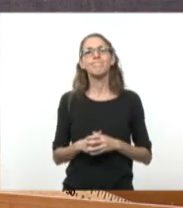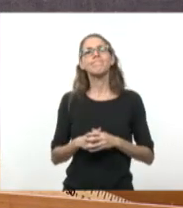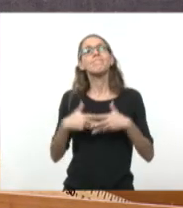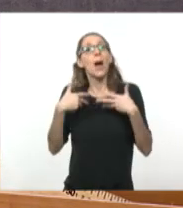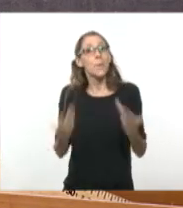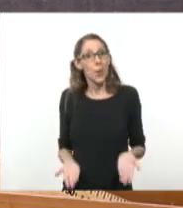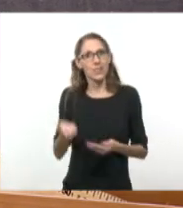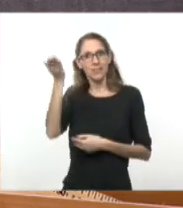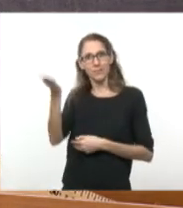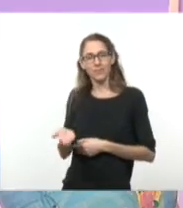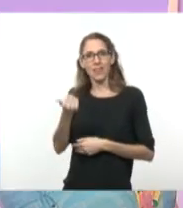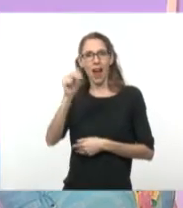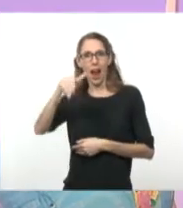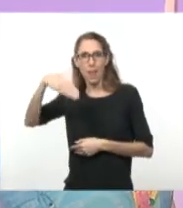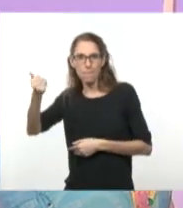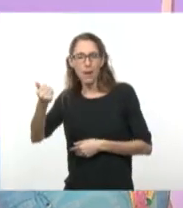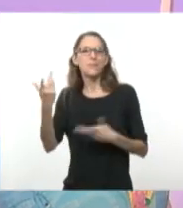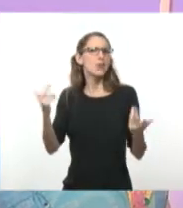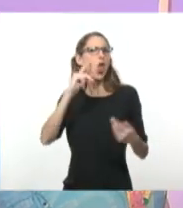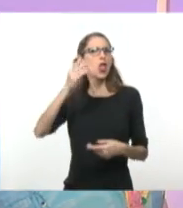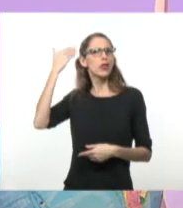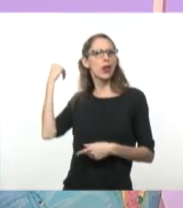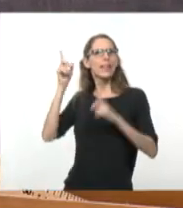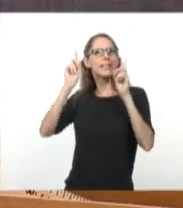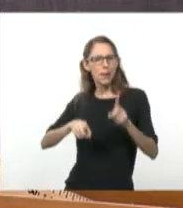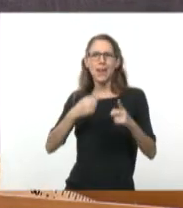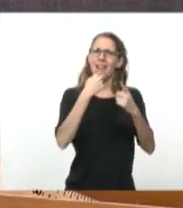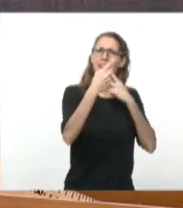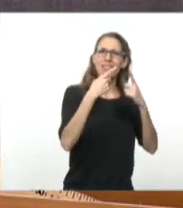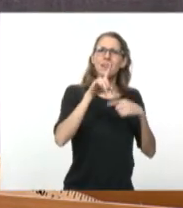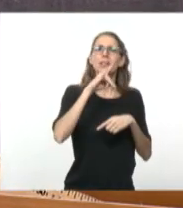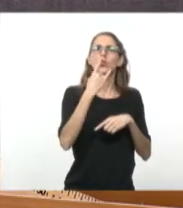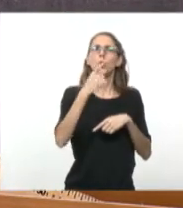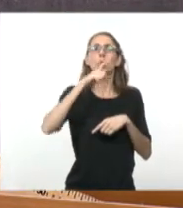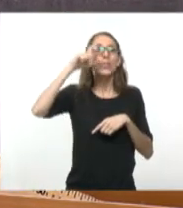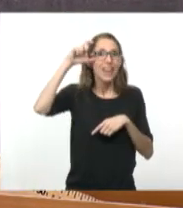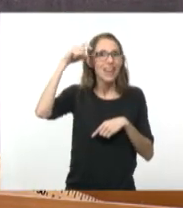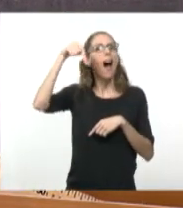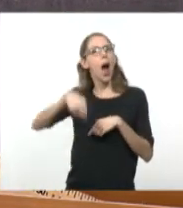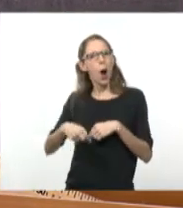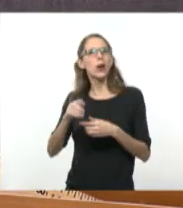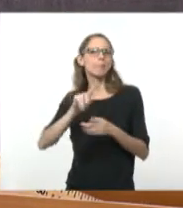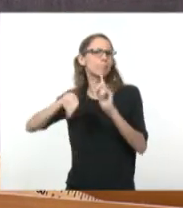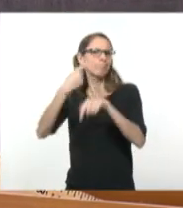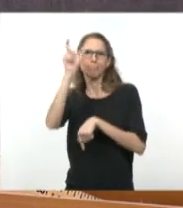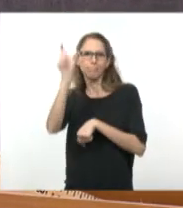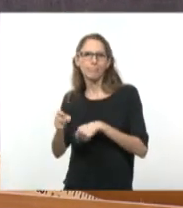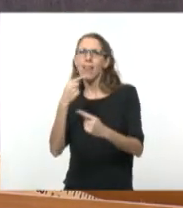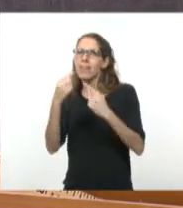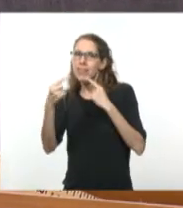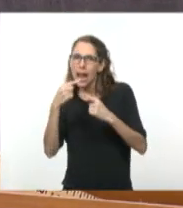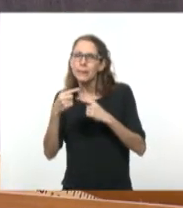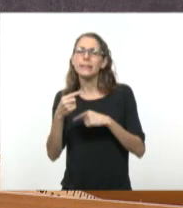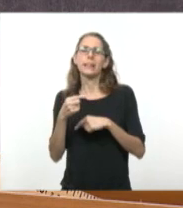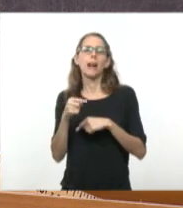Alma, bueno, la vez pasada estuvimos en una entrevista con Tute y esta vez vamos a hacer una nueva entrevista. Te invito, Alma, a